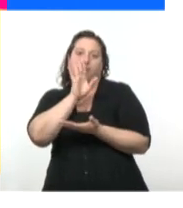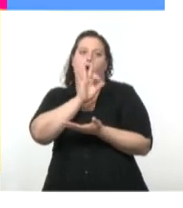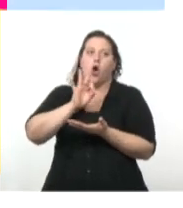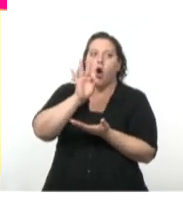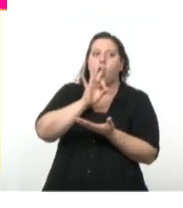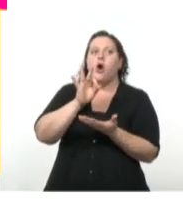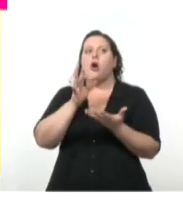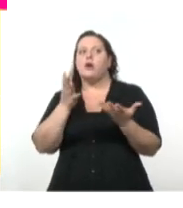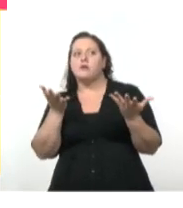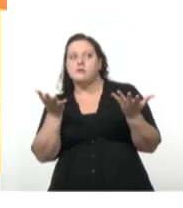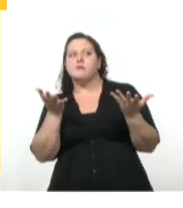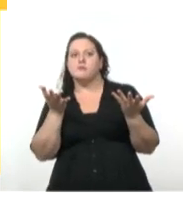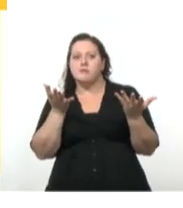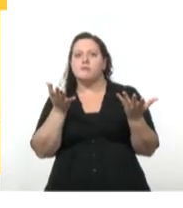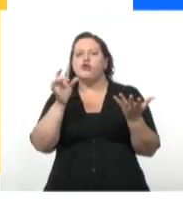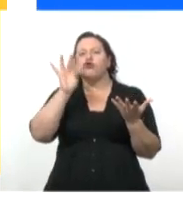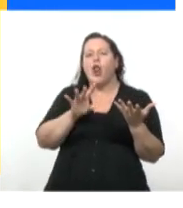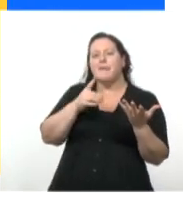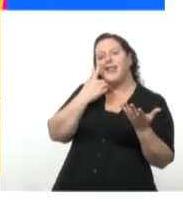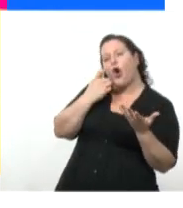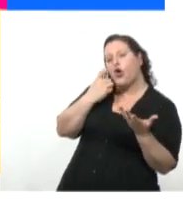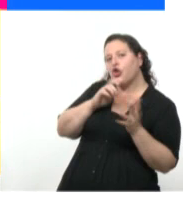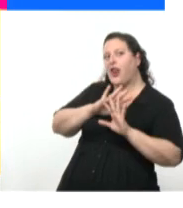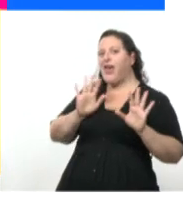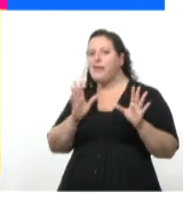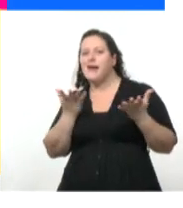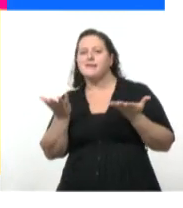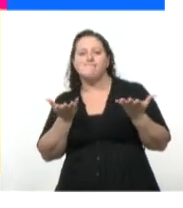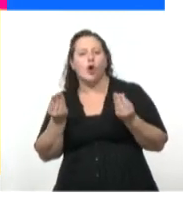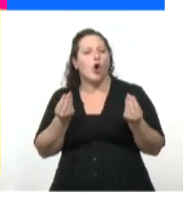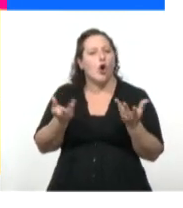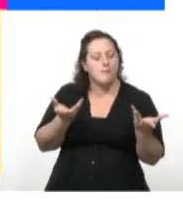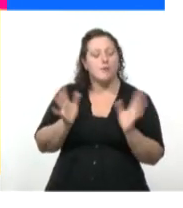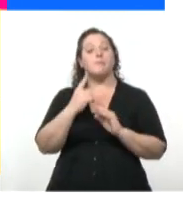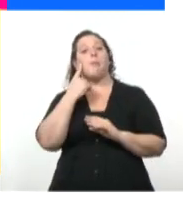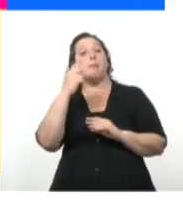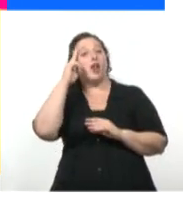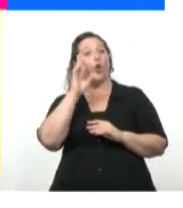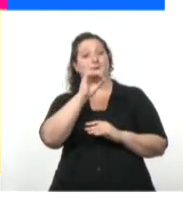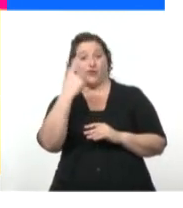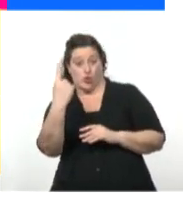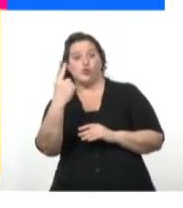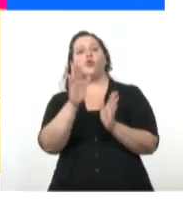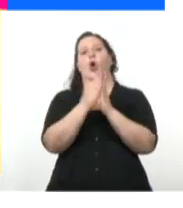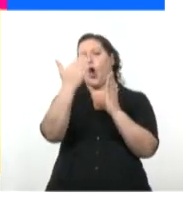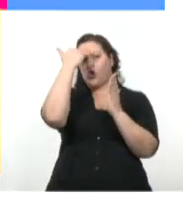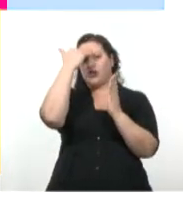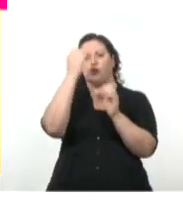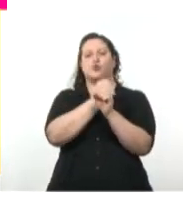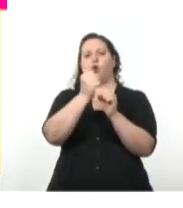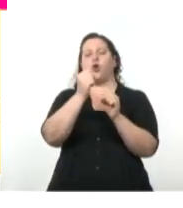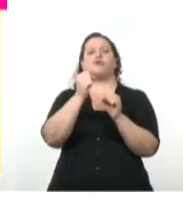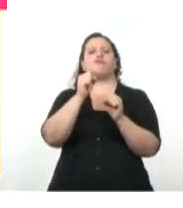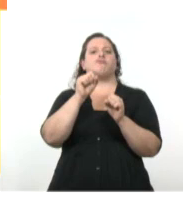solo supervisada por ellos. En 1901 se sanciona la nueva constitución cubana, en la que los Estados Unidos